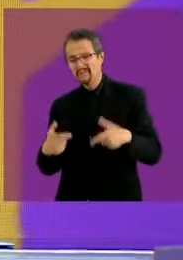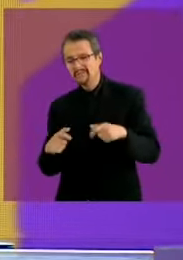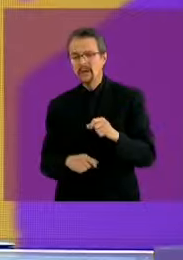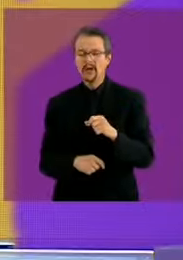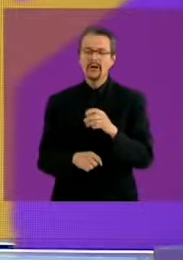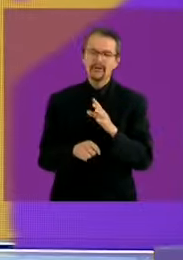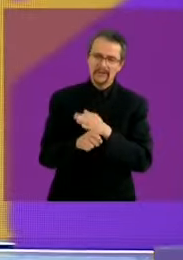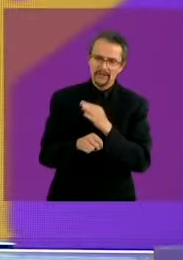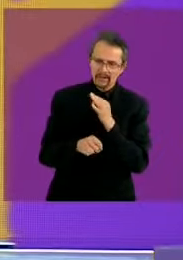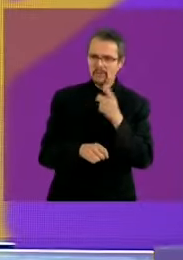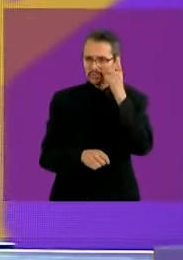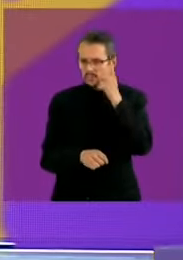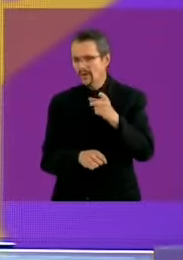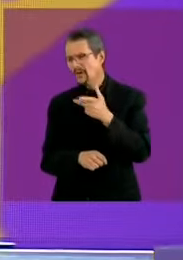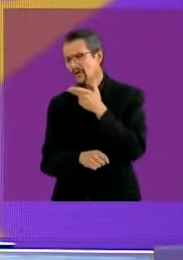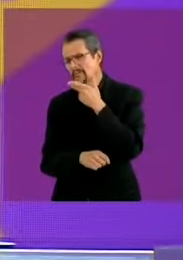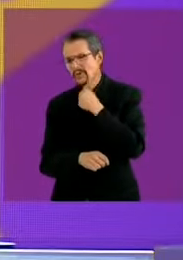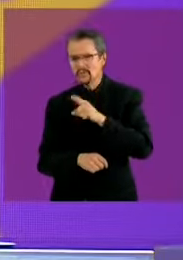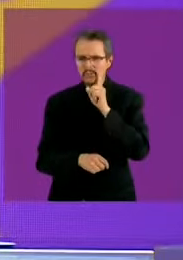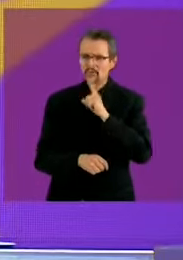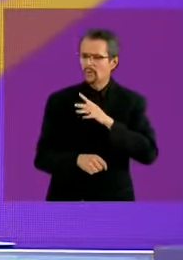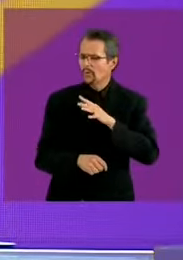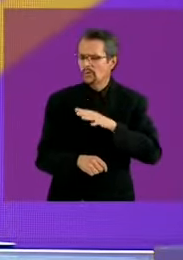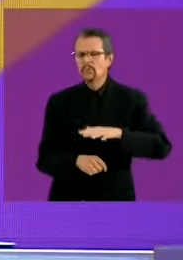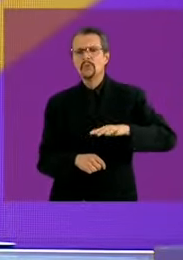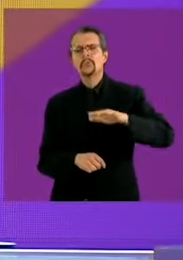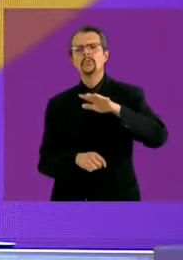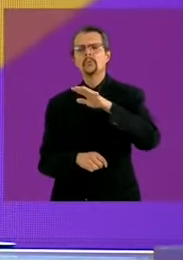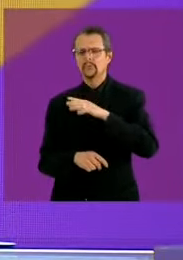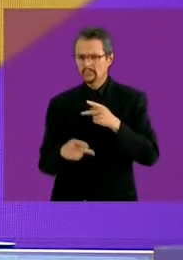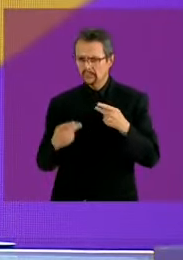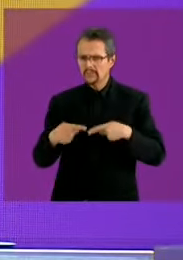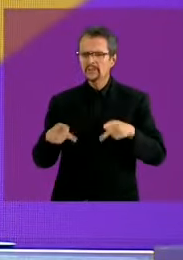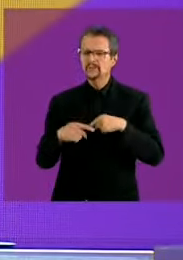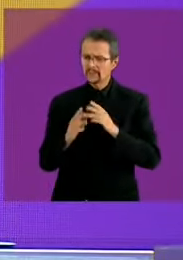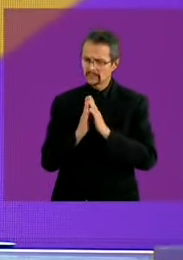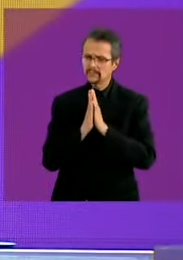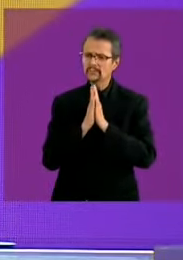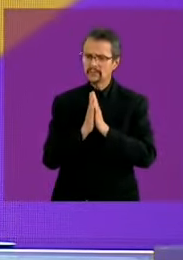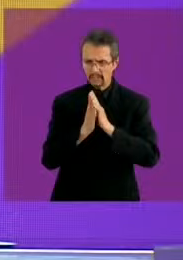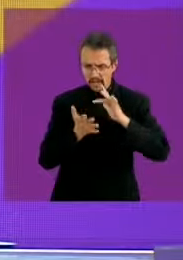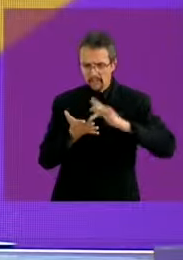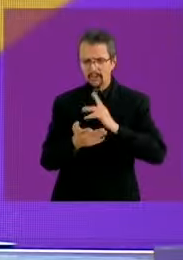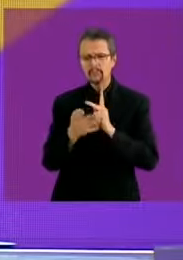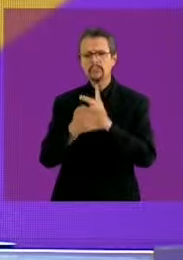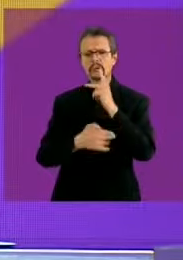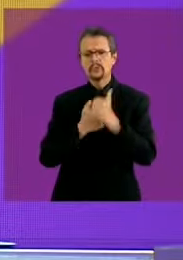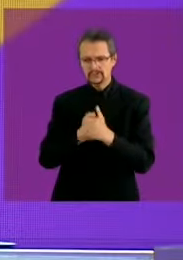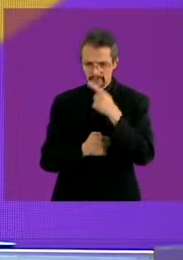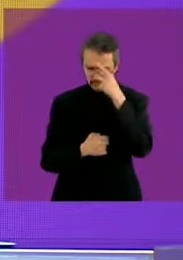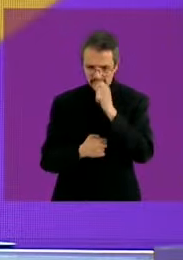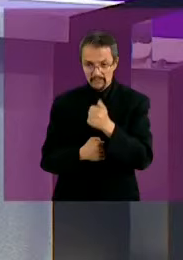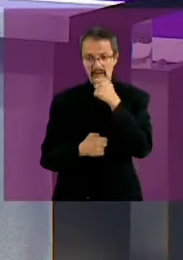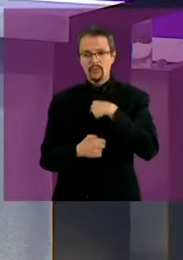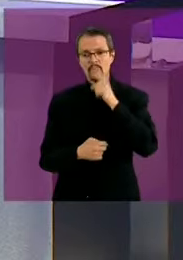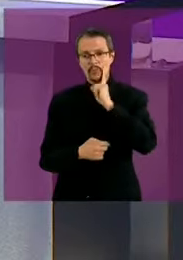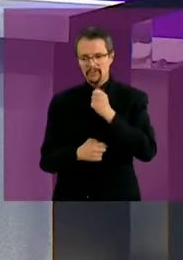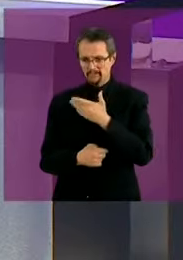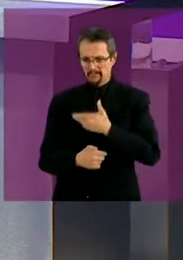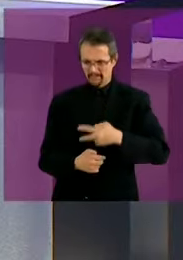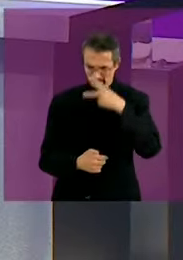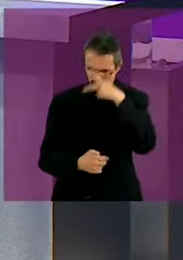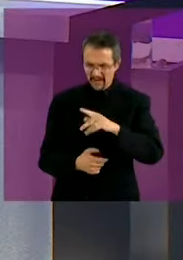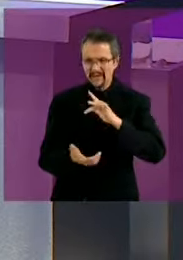a mujeres a todos y a todas a que sean parte de este proyecto voy a ser la primera mujer presidenta de México gracias